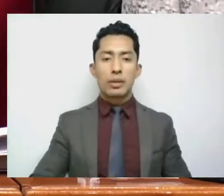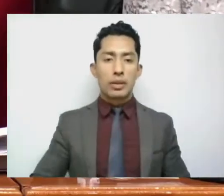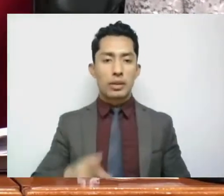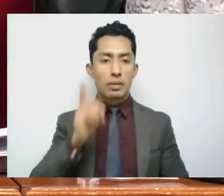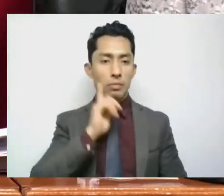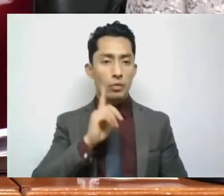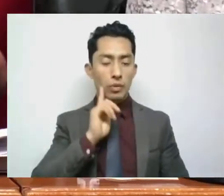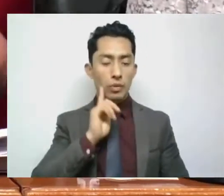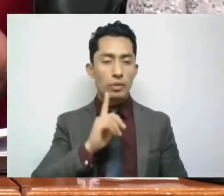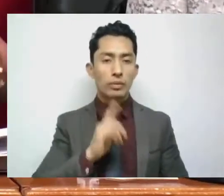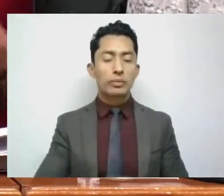diputada Secretaria,